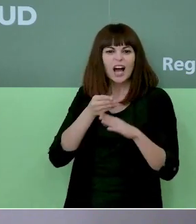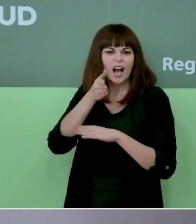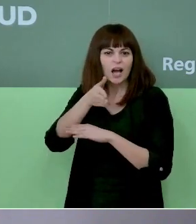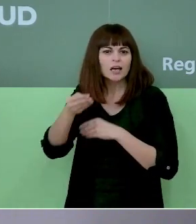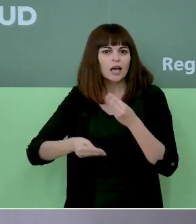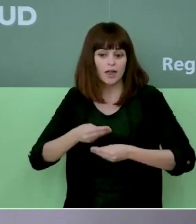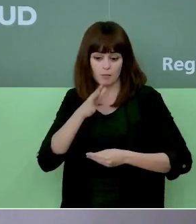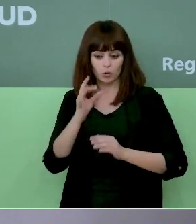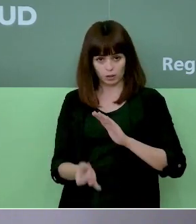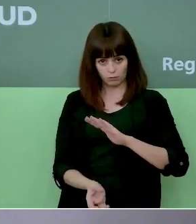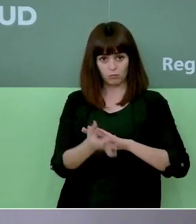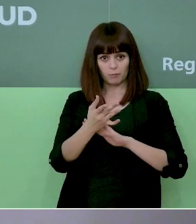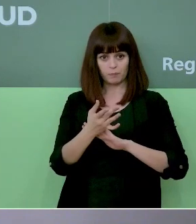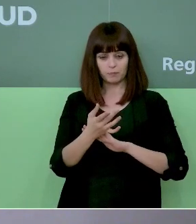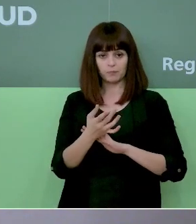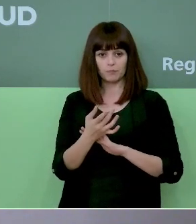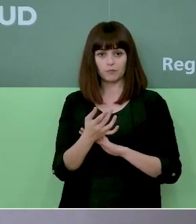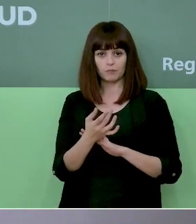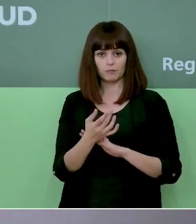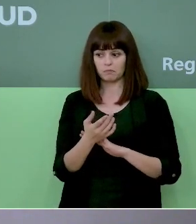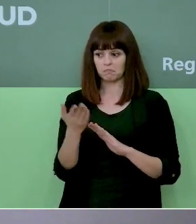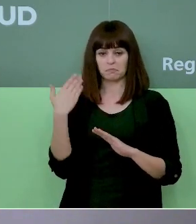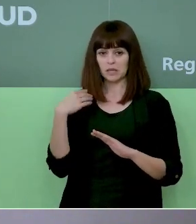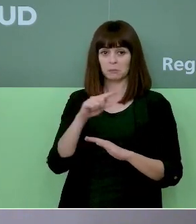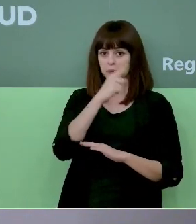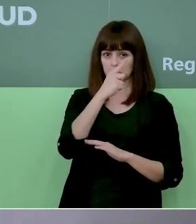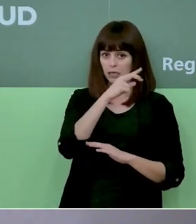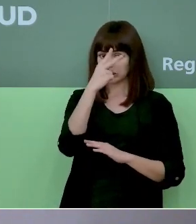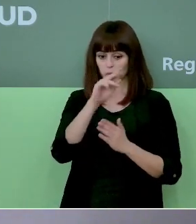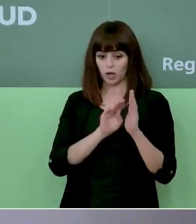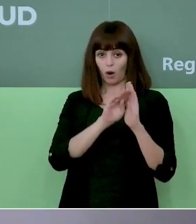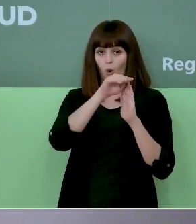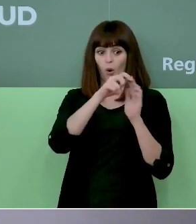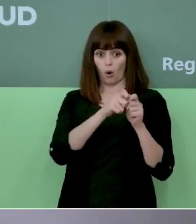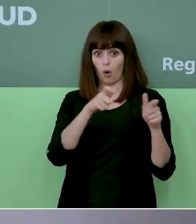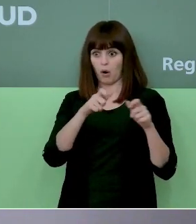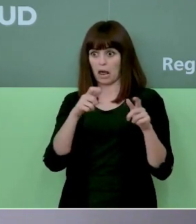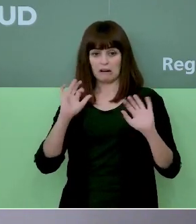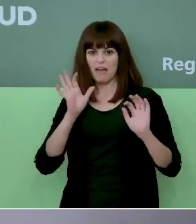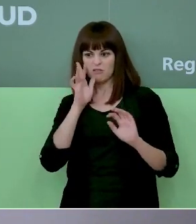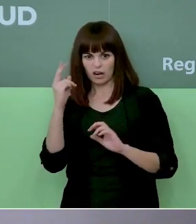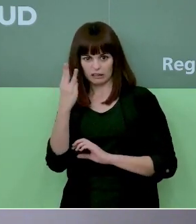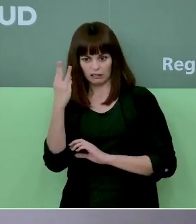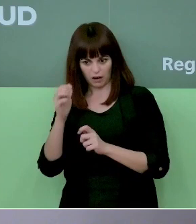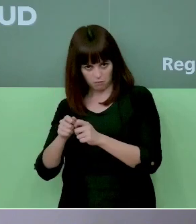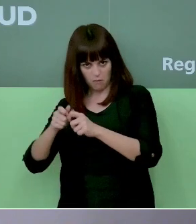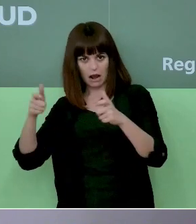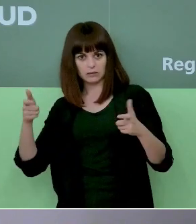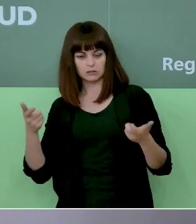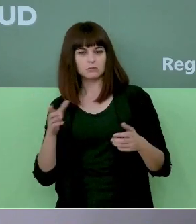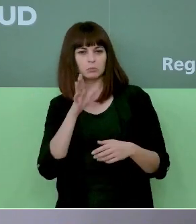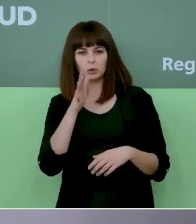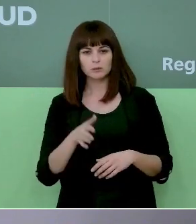producido brotes después de no haberse registrado casos en la primera ni en la segunda oleada de la pandemia bueno